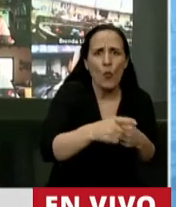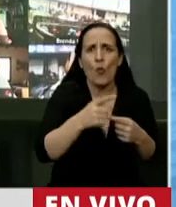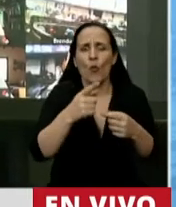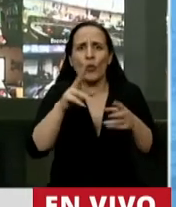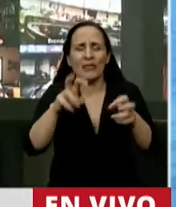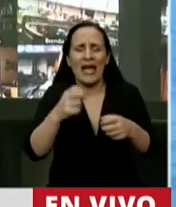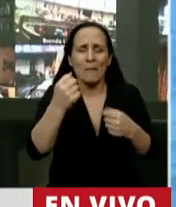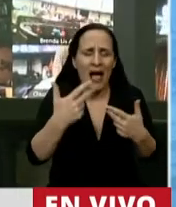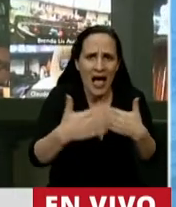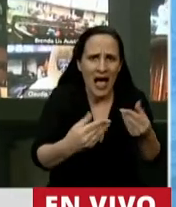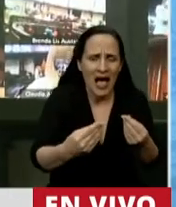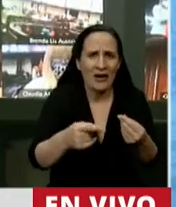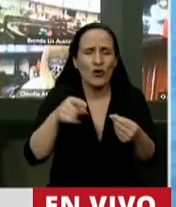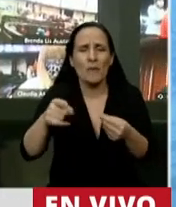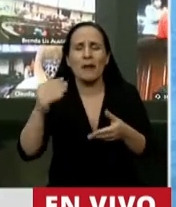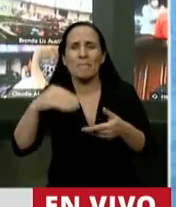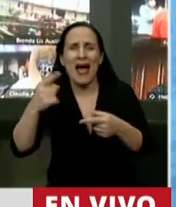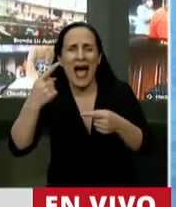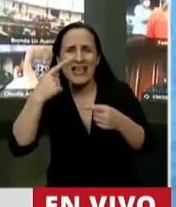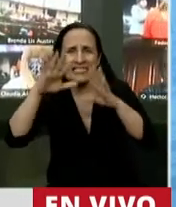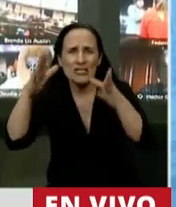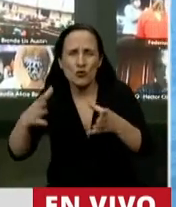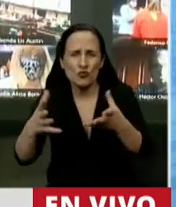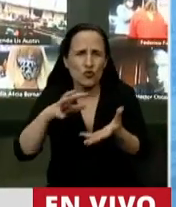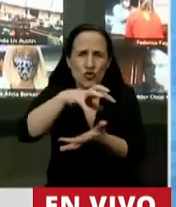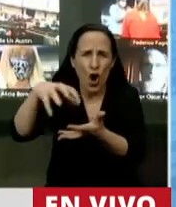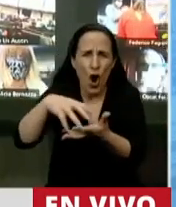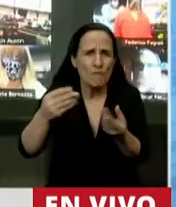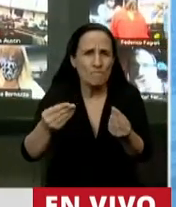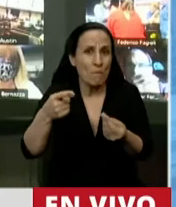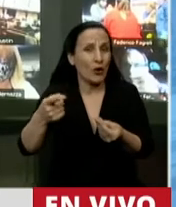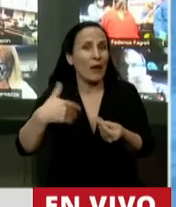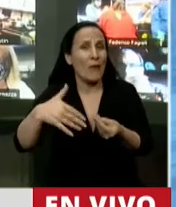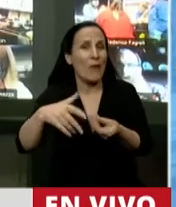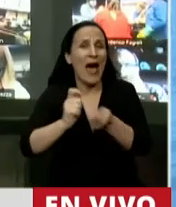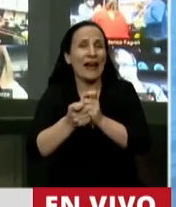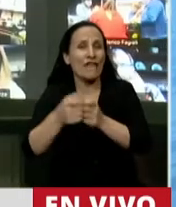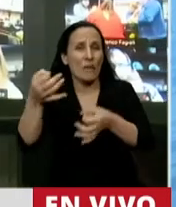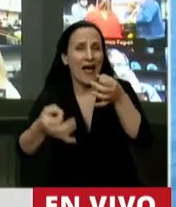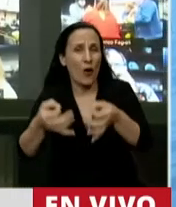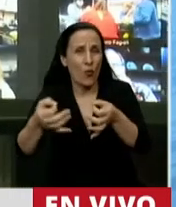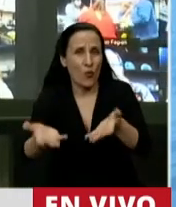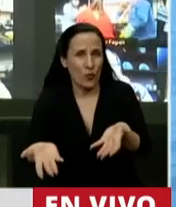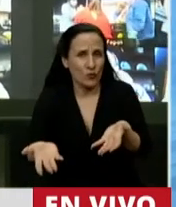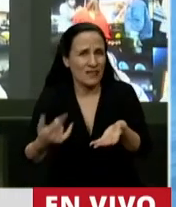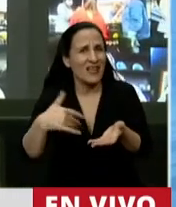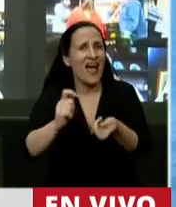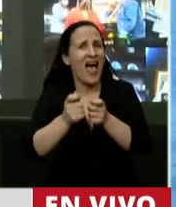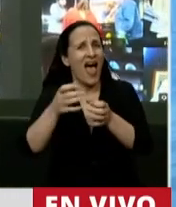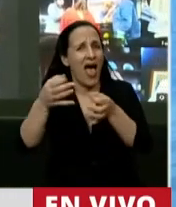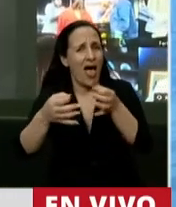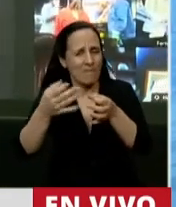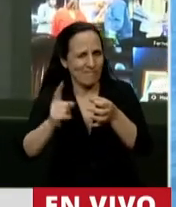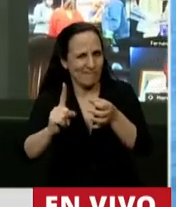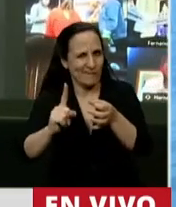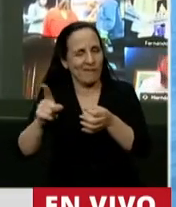le vamos a sumar una incertidumbre institucional porque el Gobierno está poniendo enfoco en la reforma judicial, que más que una reforma judicial es una reforma política.